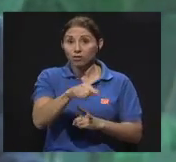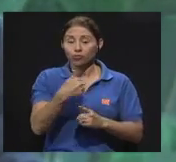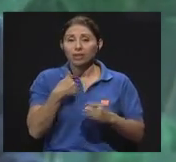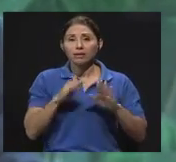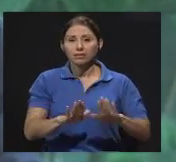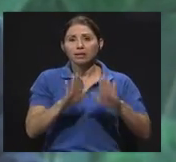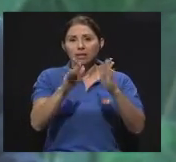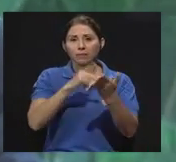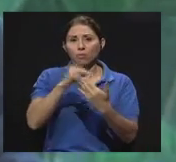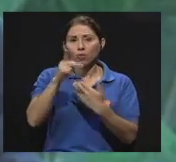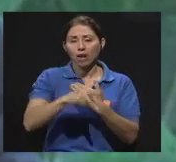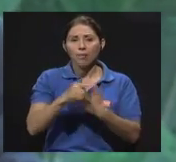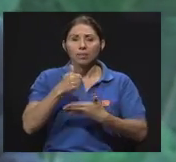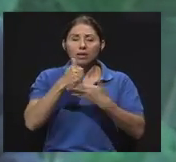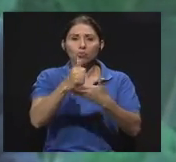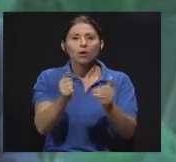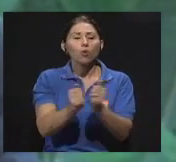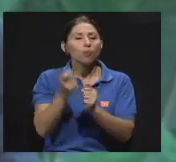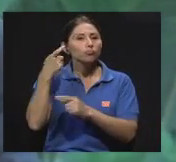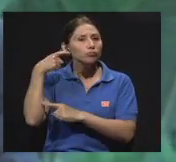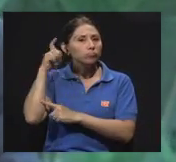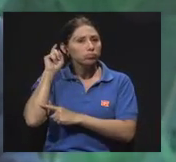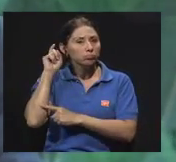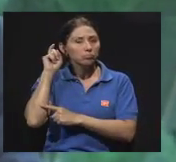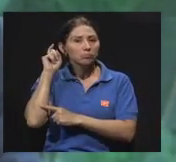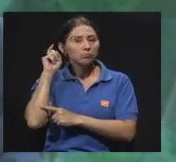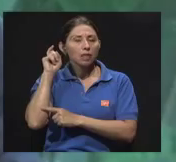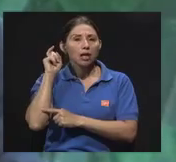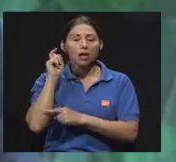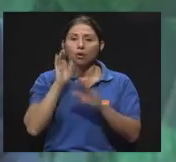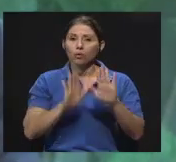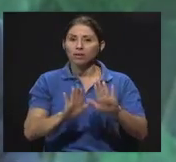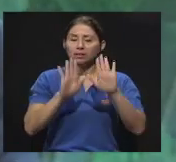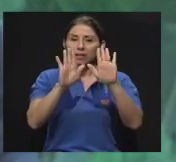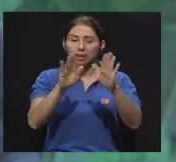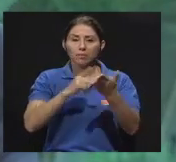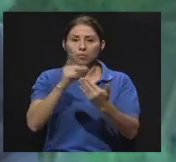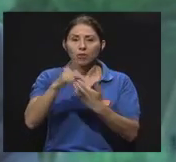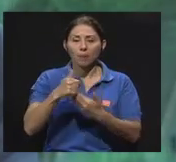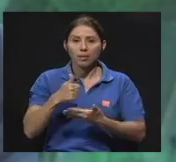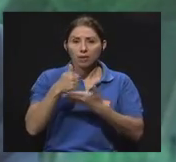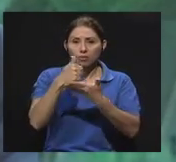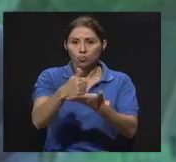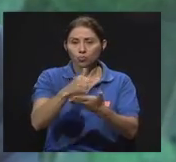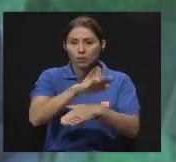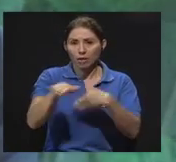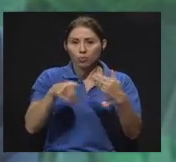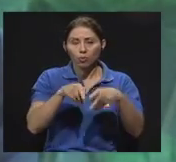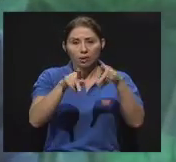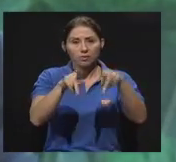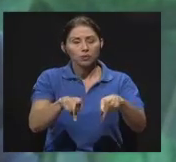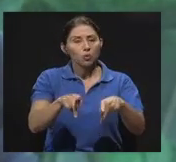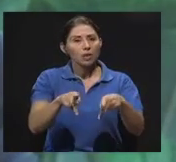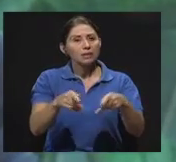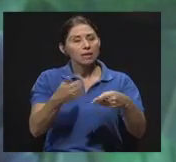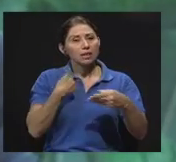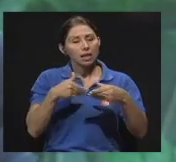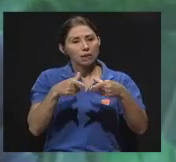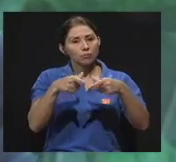con prótesis auditiva, que son los audífonos, un excelente programa de ayuda a todos los asegurados,